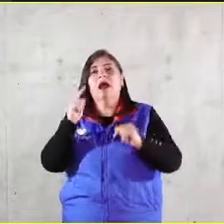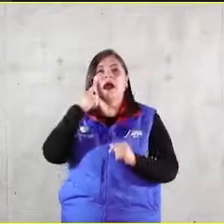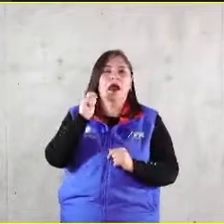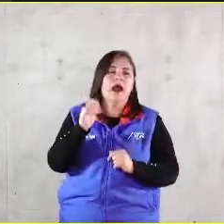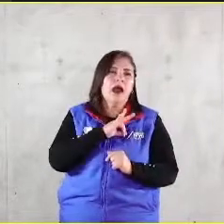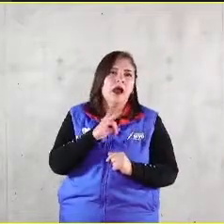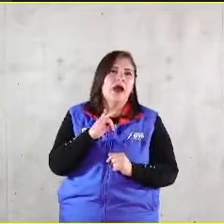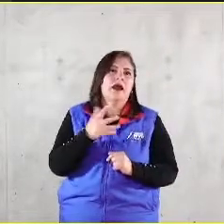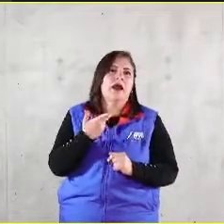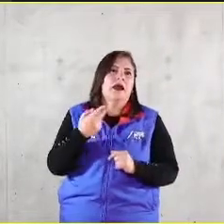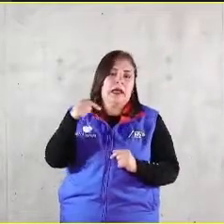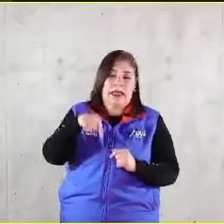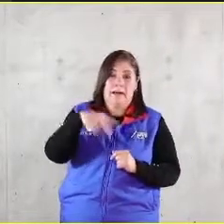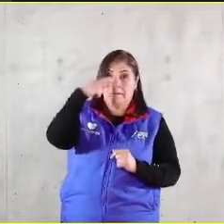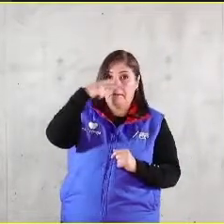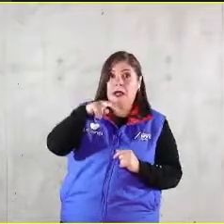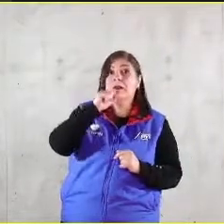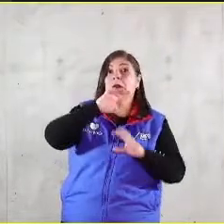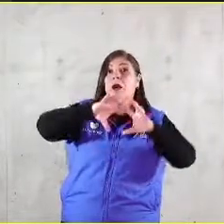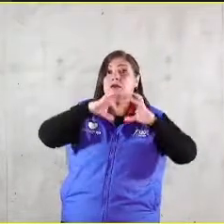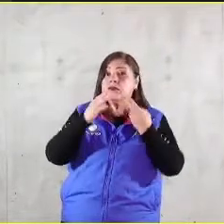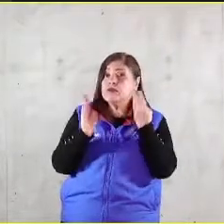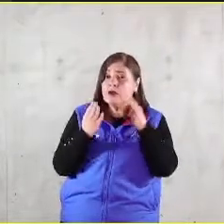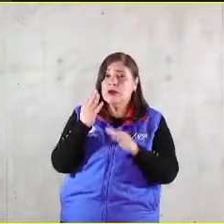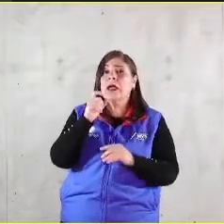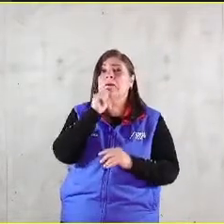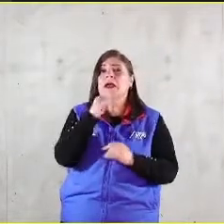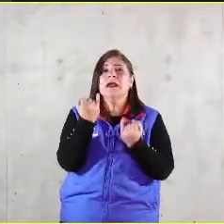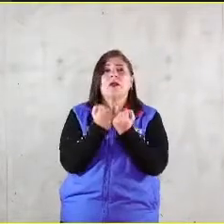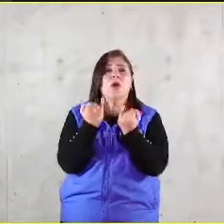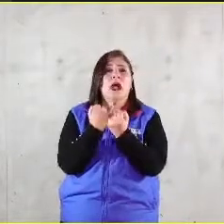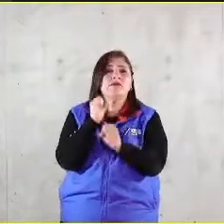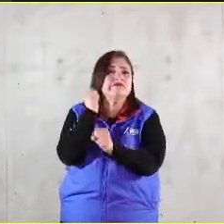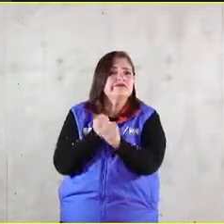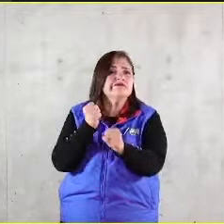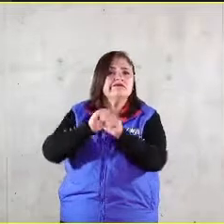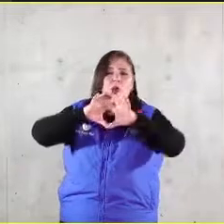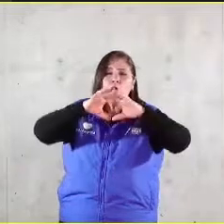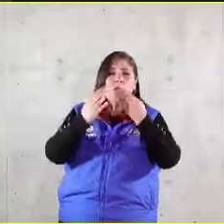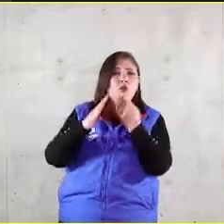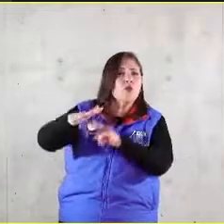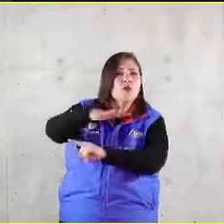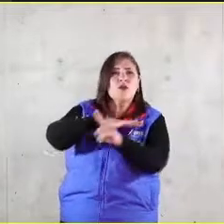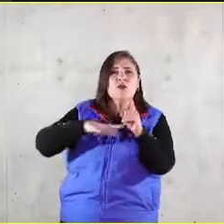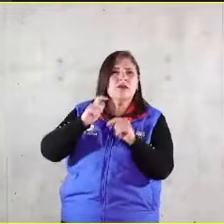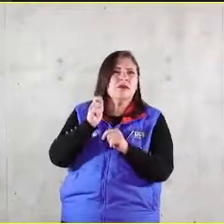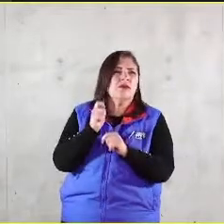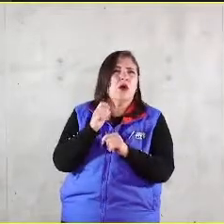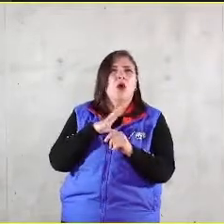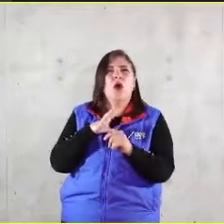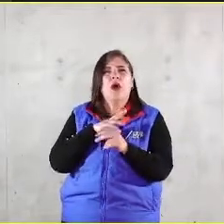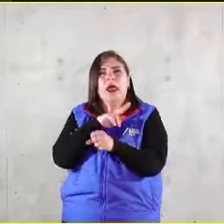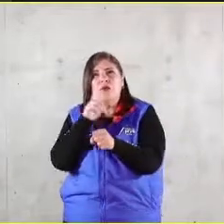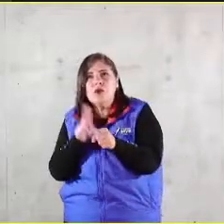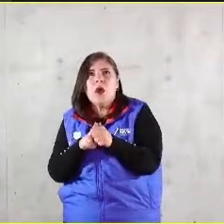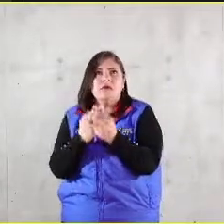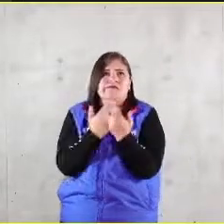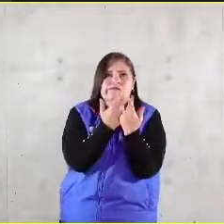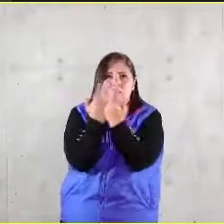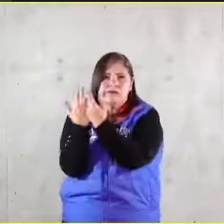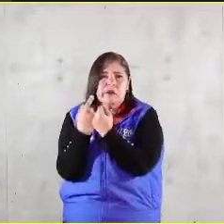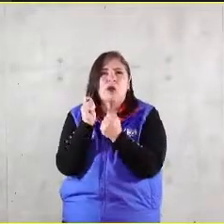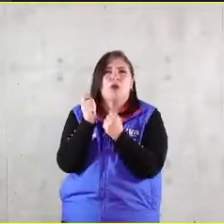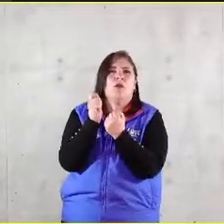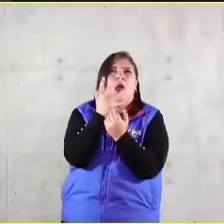en nuestro país y en otras partes del mundo, y la degradación del medio ambiente, con todo lo que ello significa la destrucción de